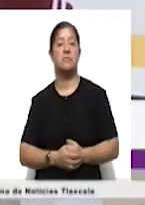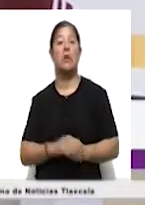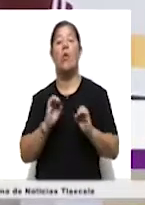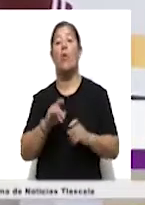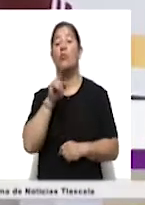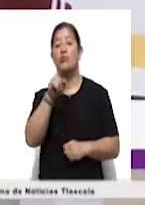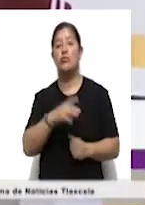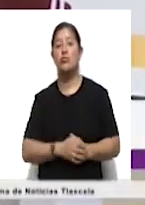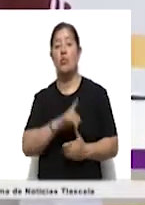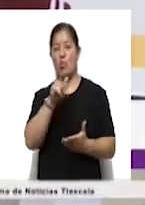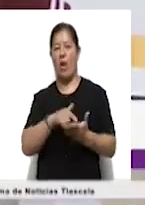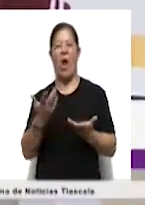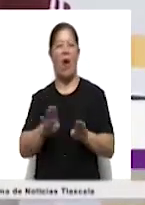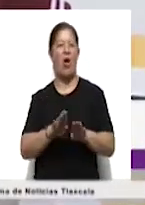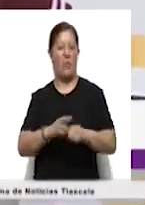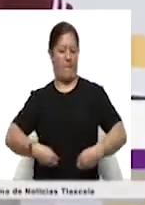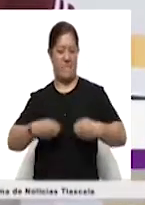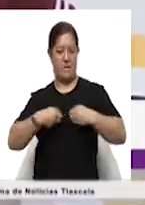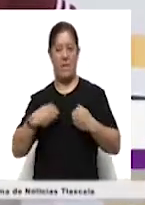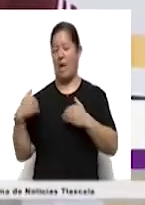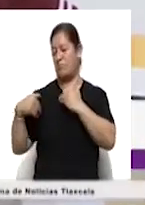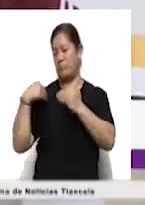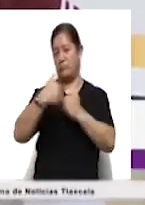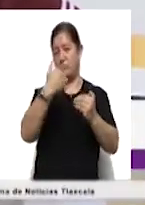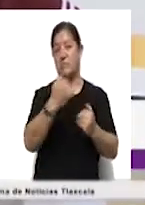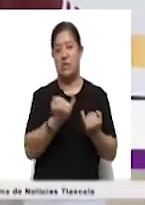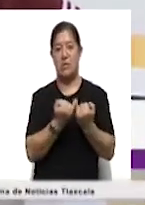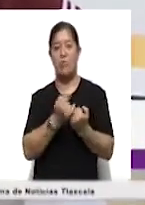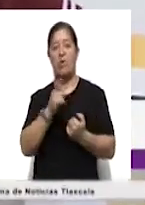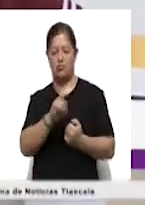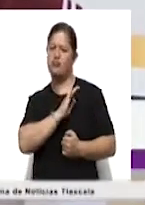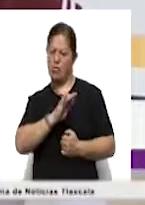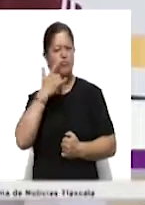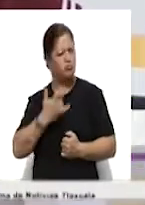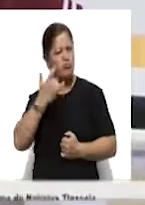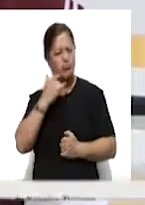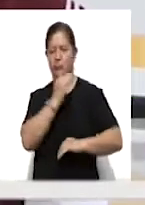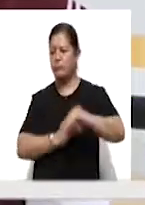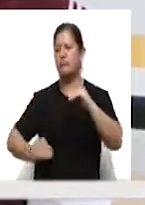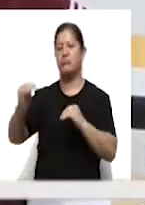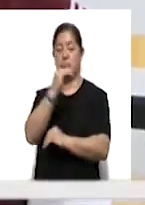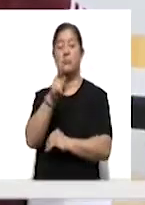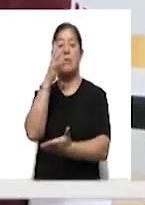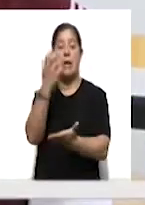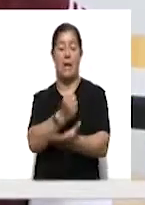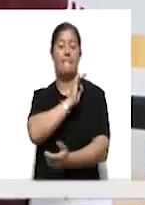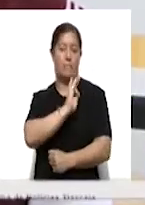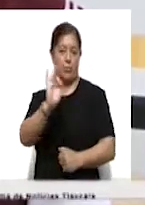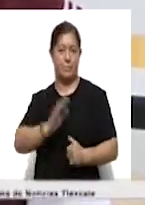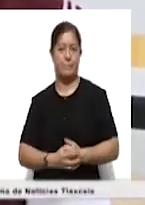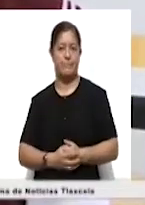tu estilo de vida, eso no impide para que puedas luchar por tus sueños y lograrlos. Creo